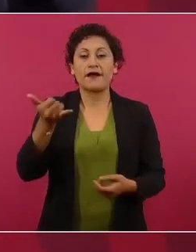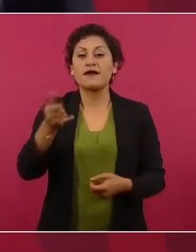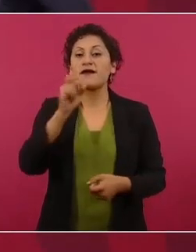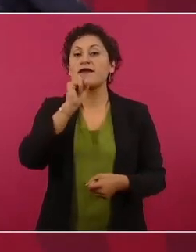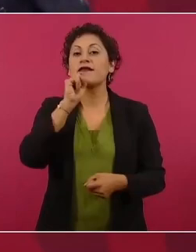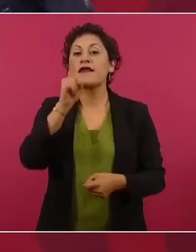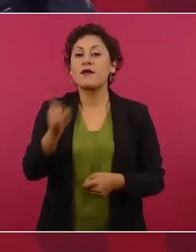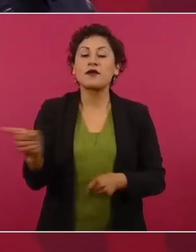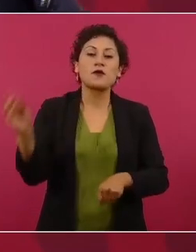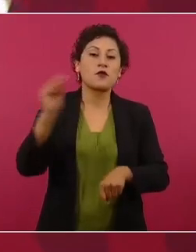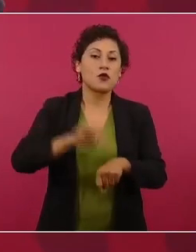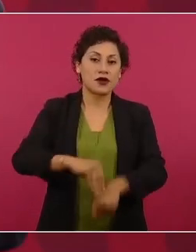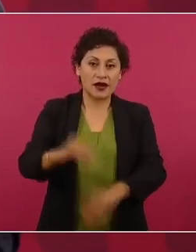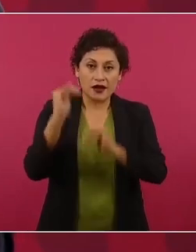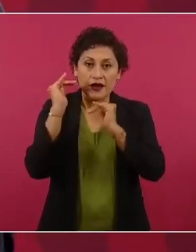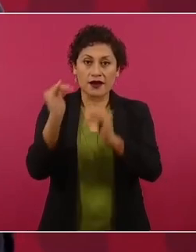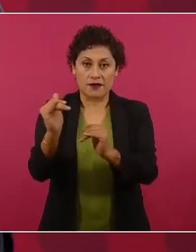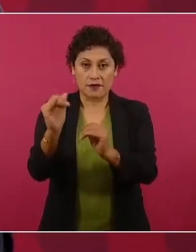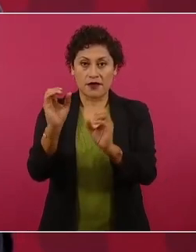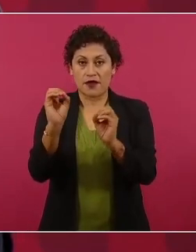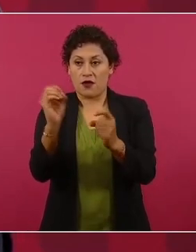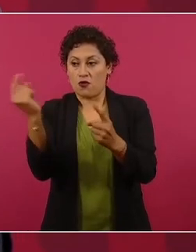Hay muchas cosas que pueden hacer,